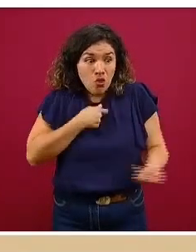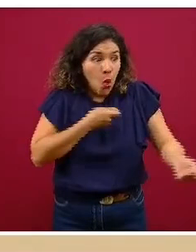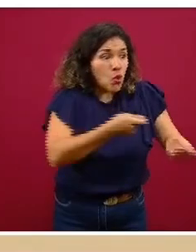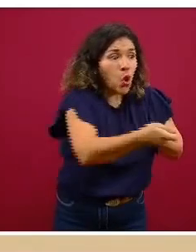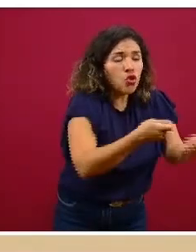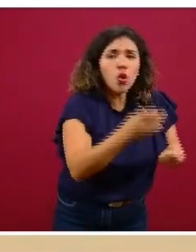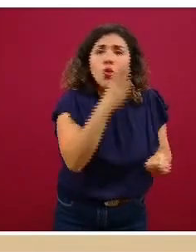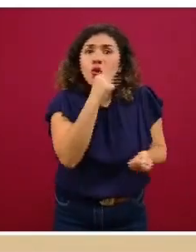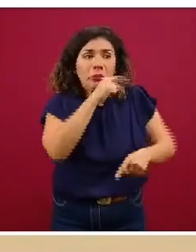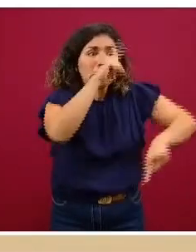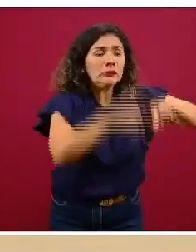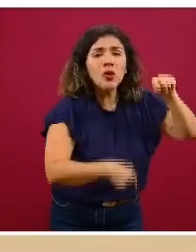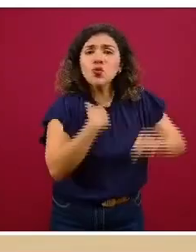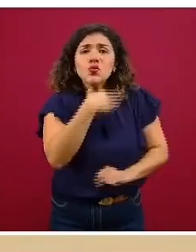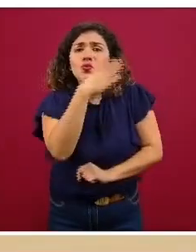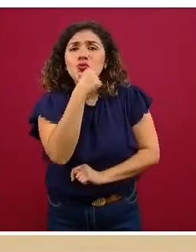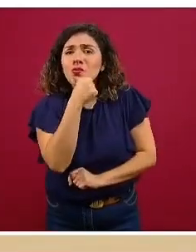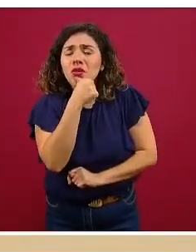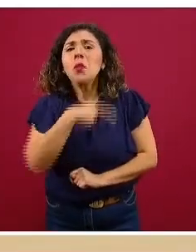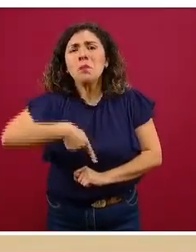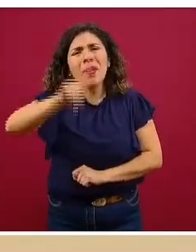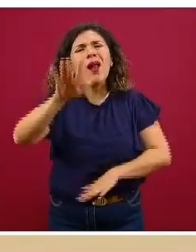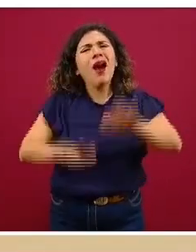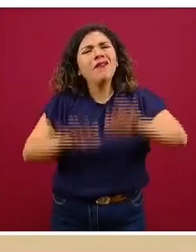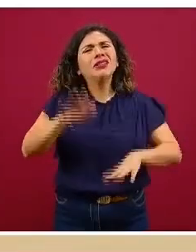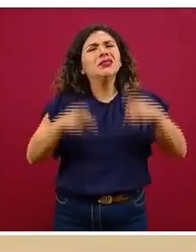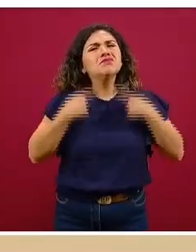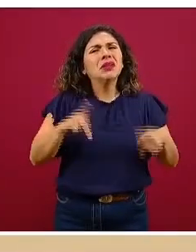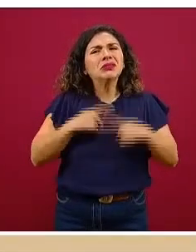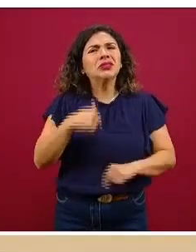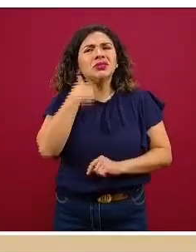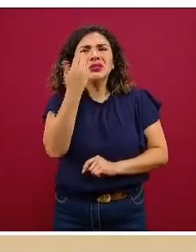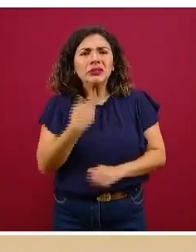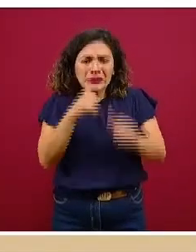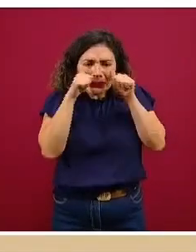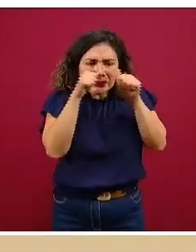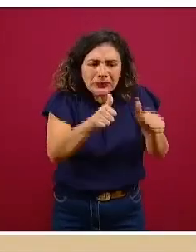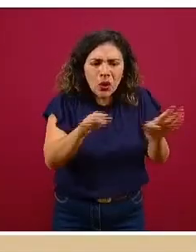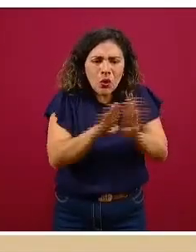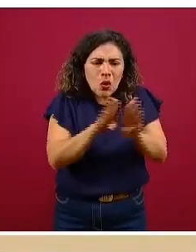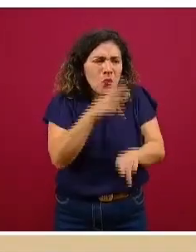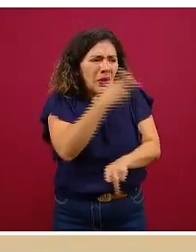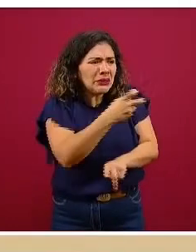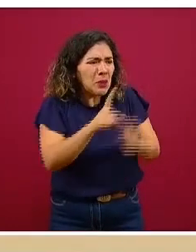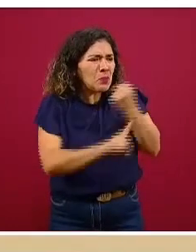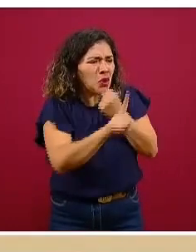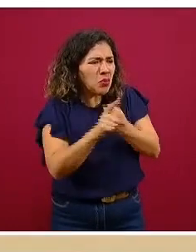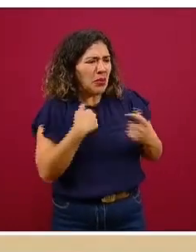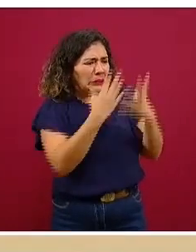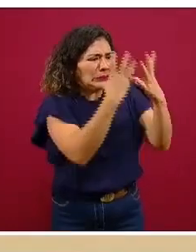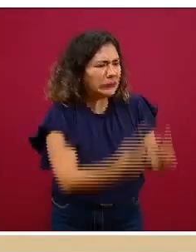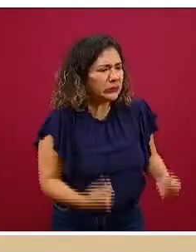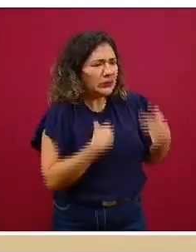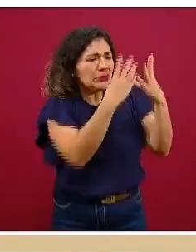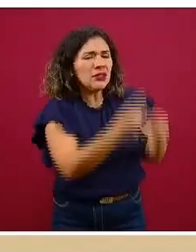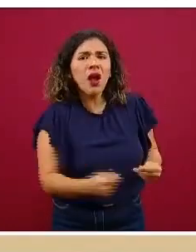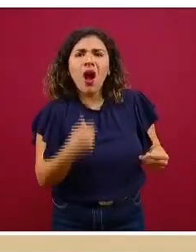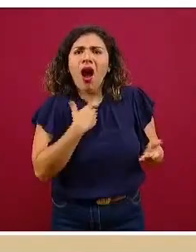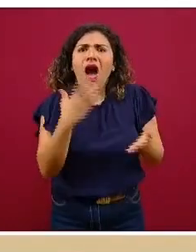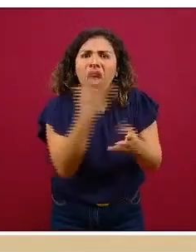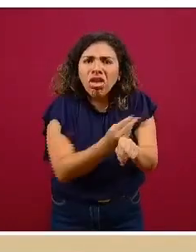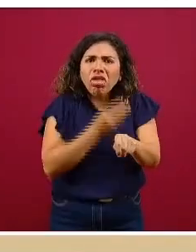Sin embargo, a veces las personas pasamos mucho tiempo tratando de enfocarnos cómo cambiar estas circunstancias que están fuera de nuestro